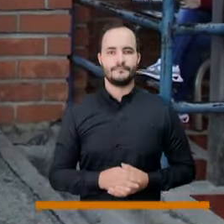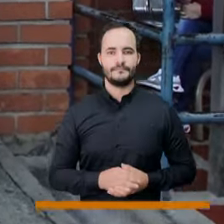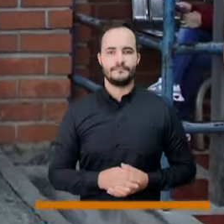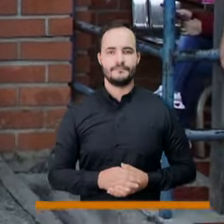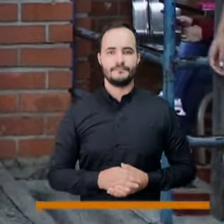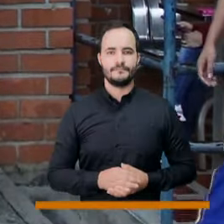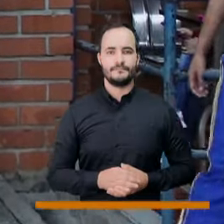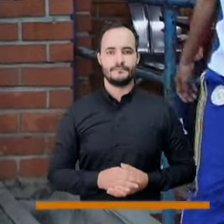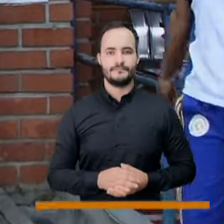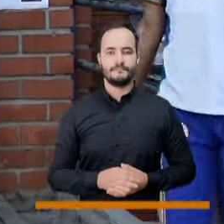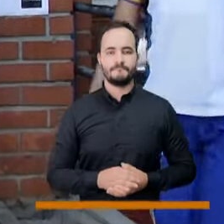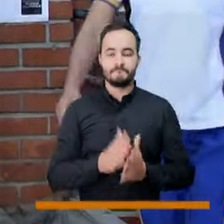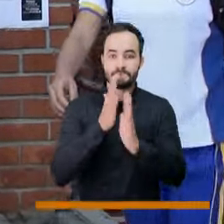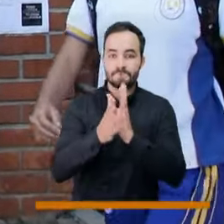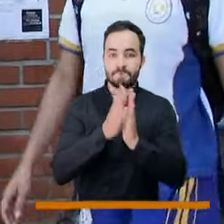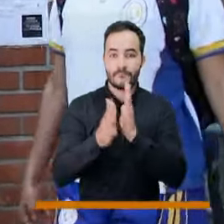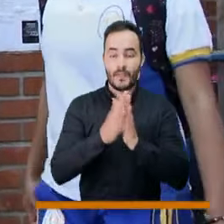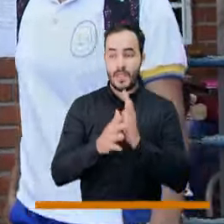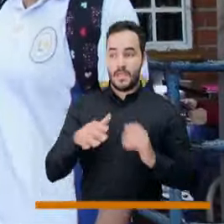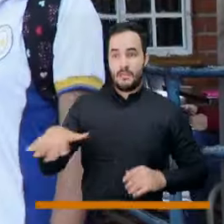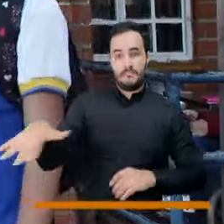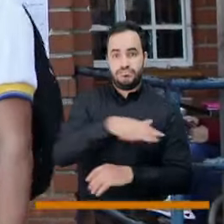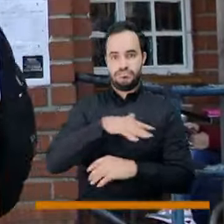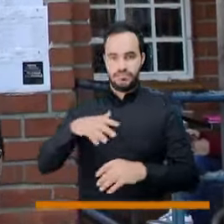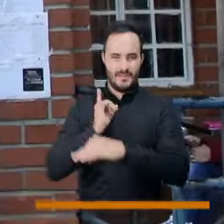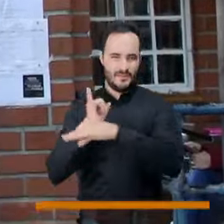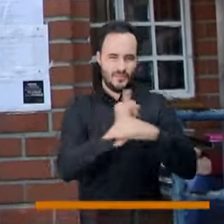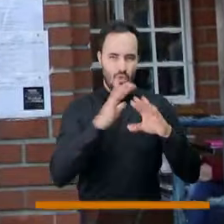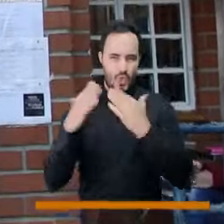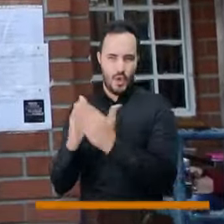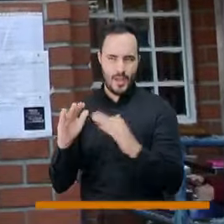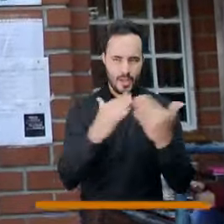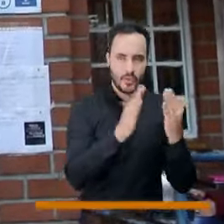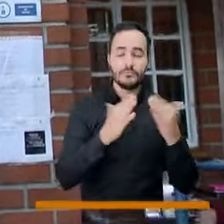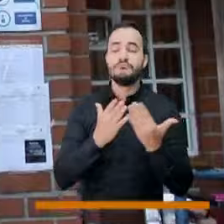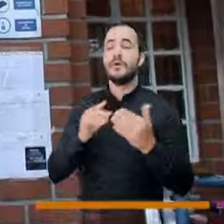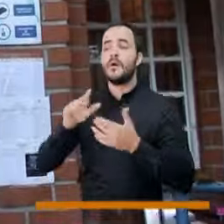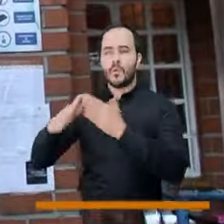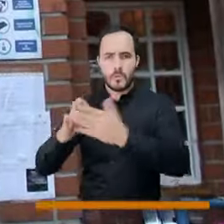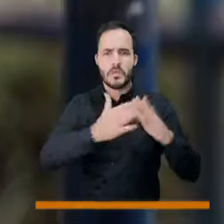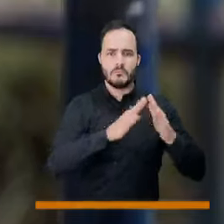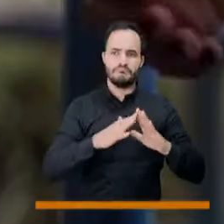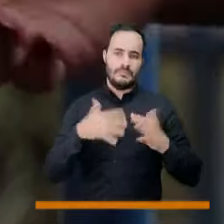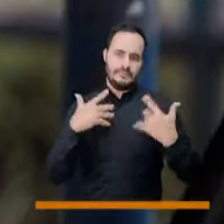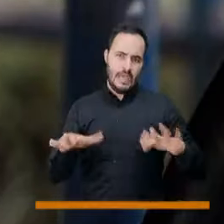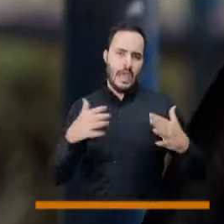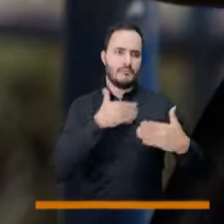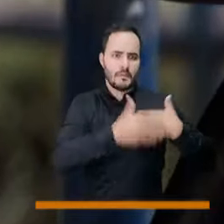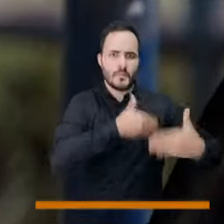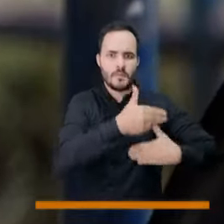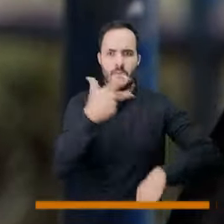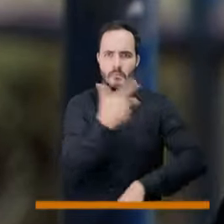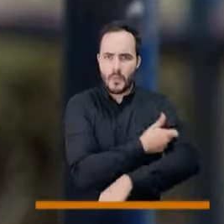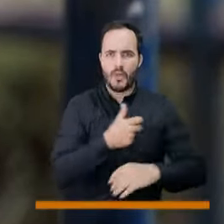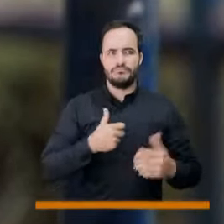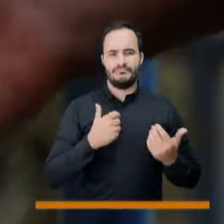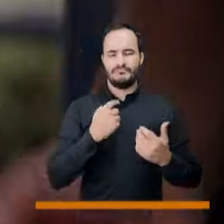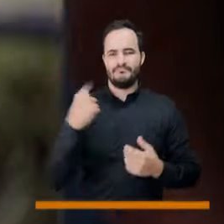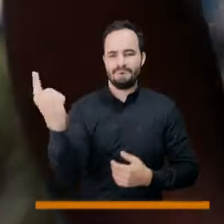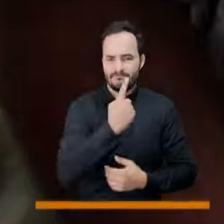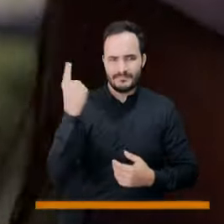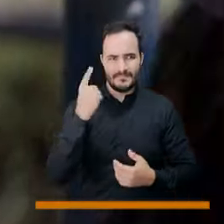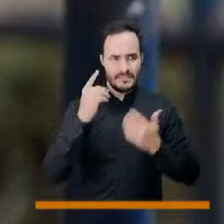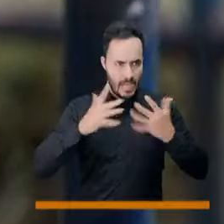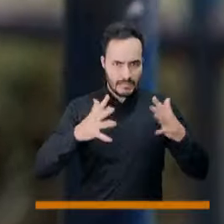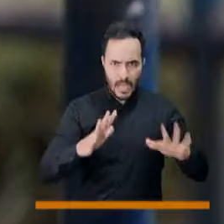La comunidad educativa, gracias al proceso de vacunación y a los respectivos protocolos de bioseguridad que se aplican en los ambientes educativos,